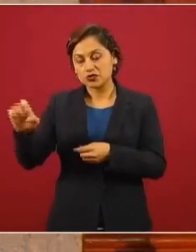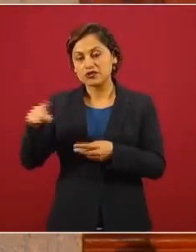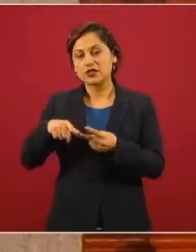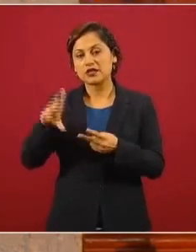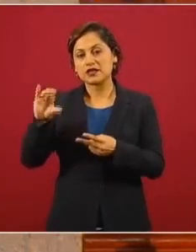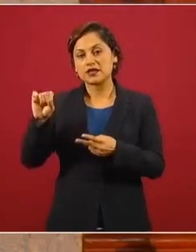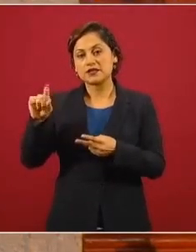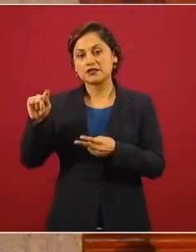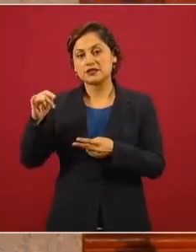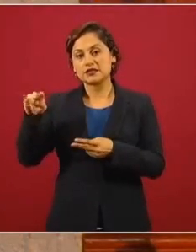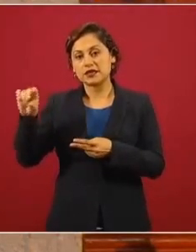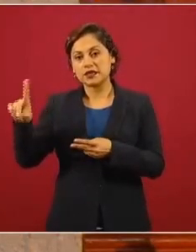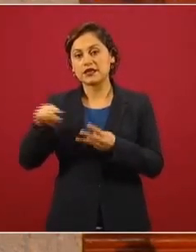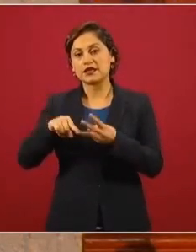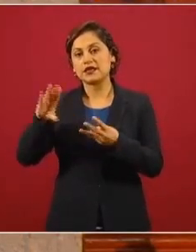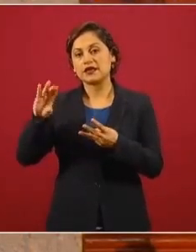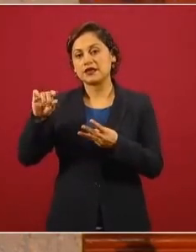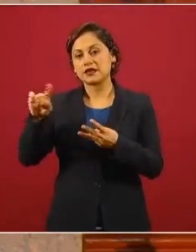Amparo Cazar,